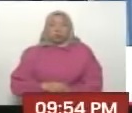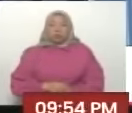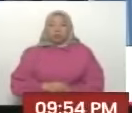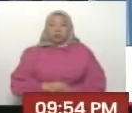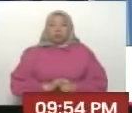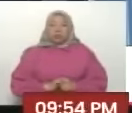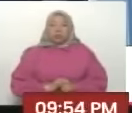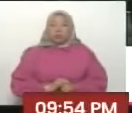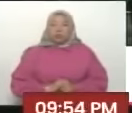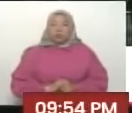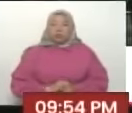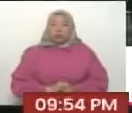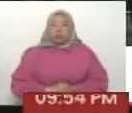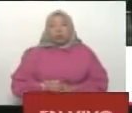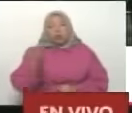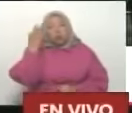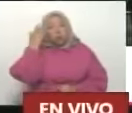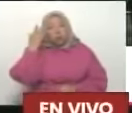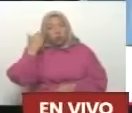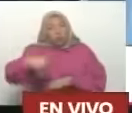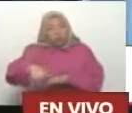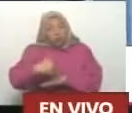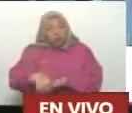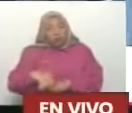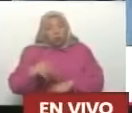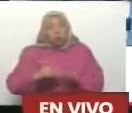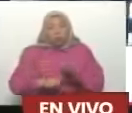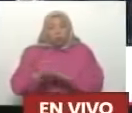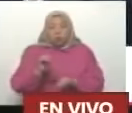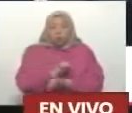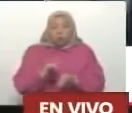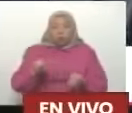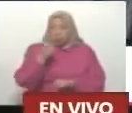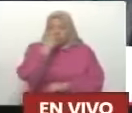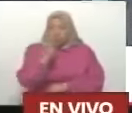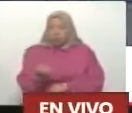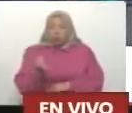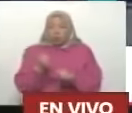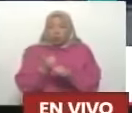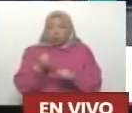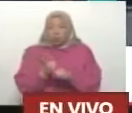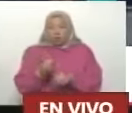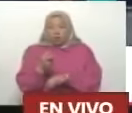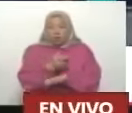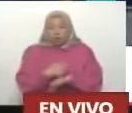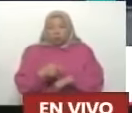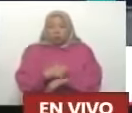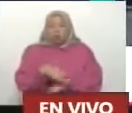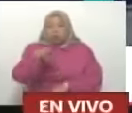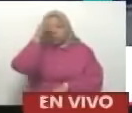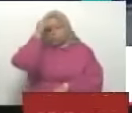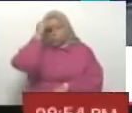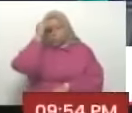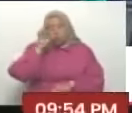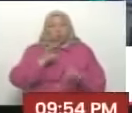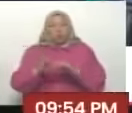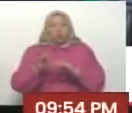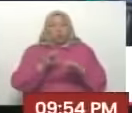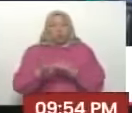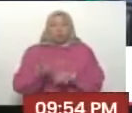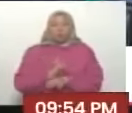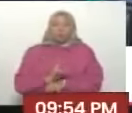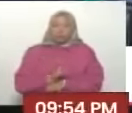muy bien. Pero no se olviden de las calles. Caminar, visitar, hablar, aprender, comunicación